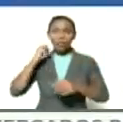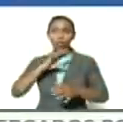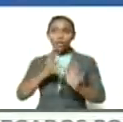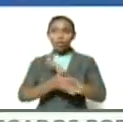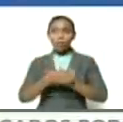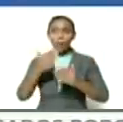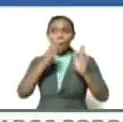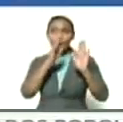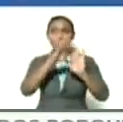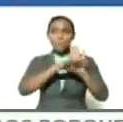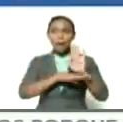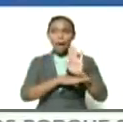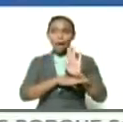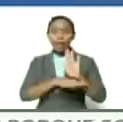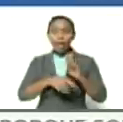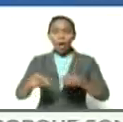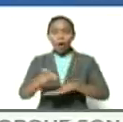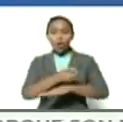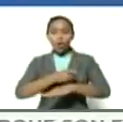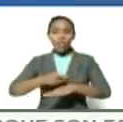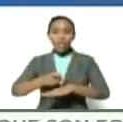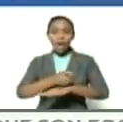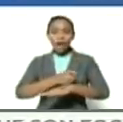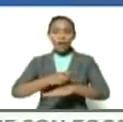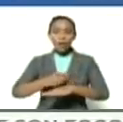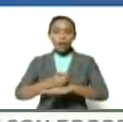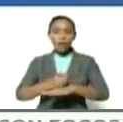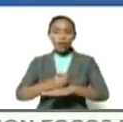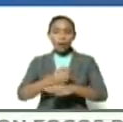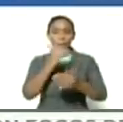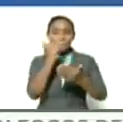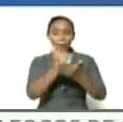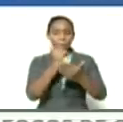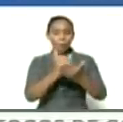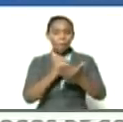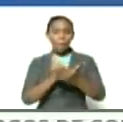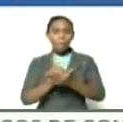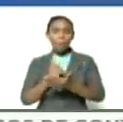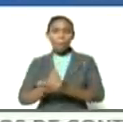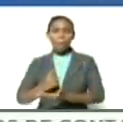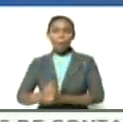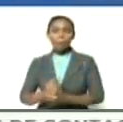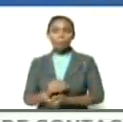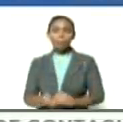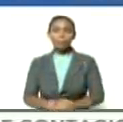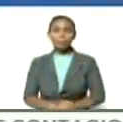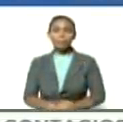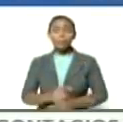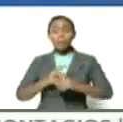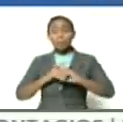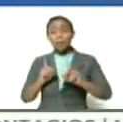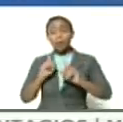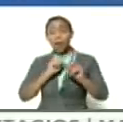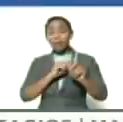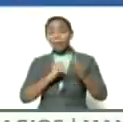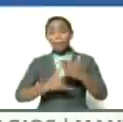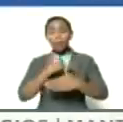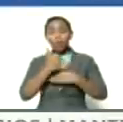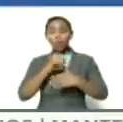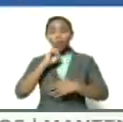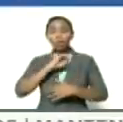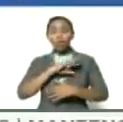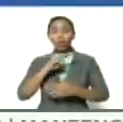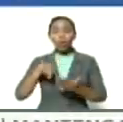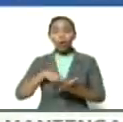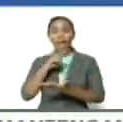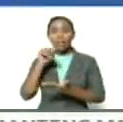plan de gobierno seccional pero en nuestro proyecto histórico nacional